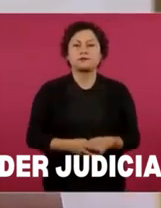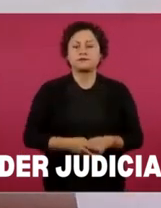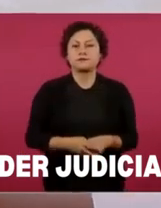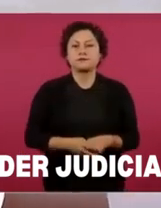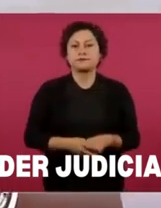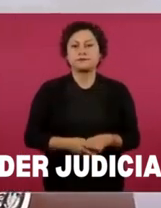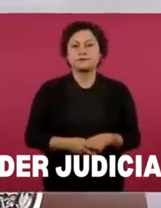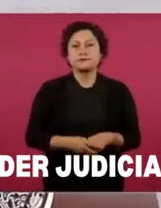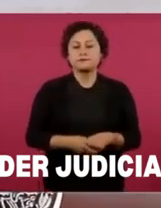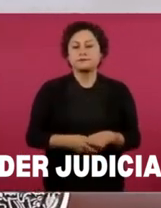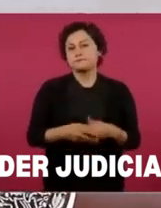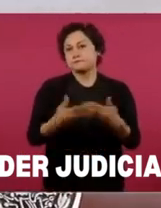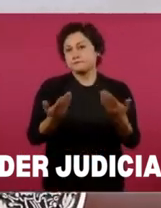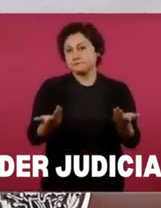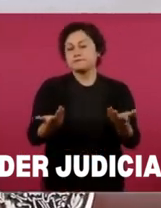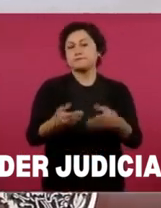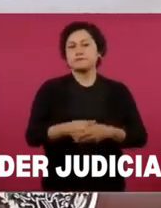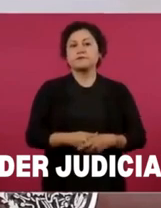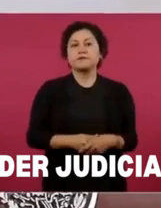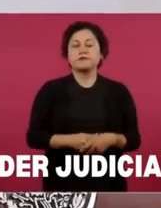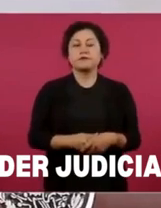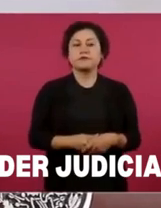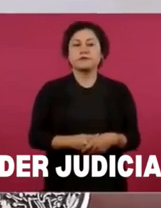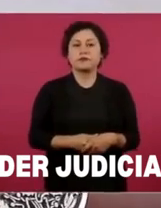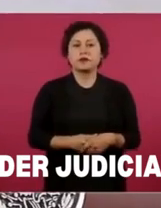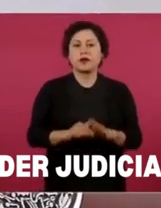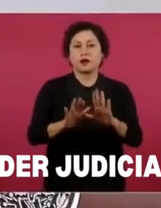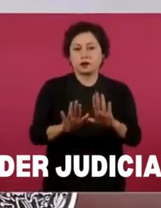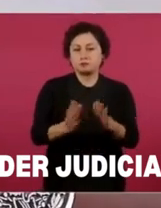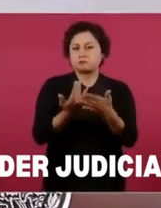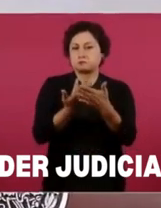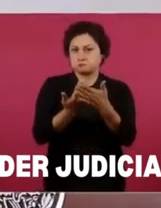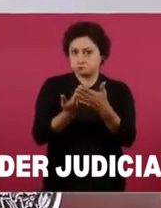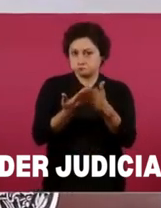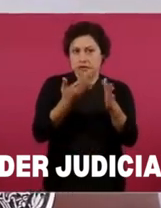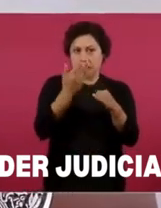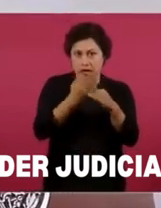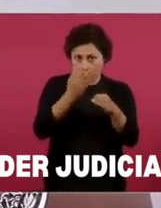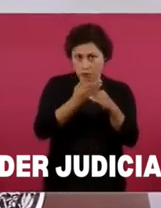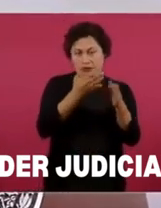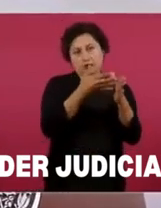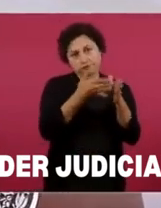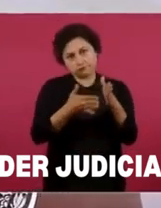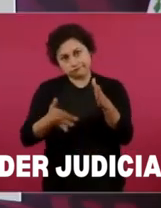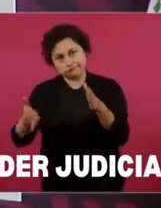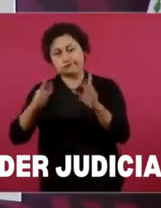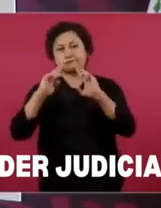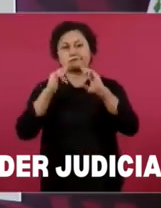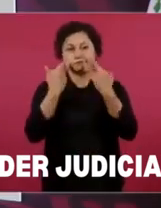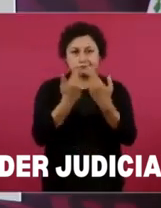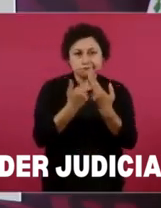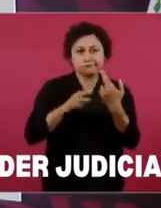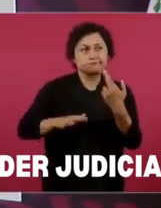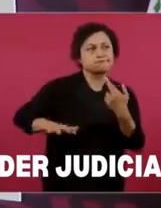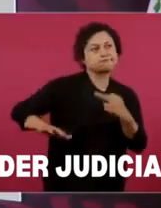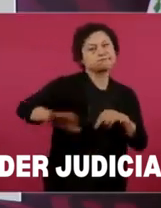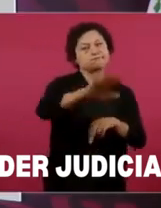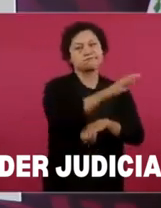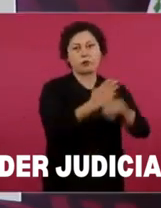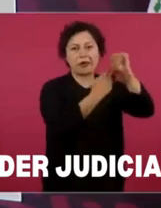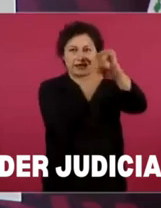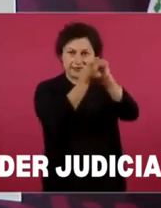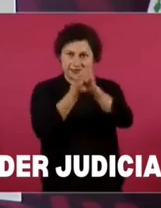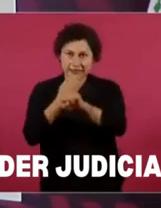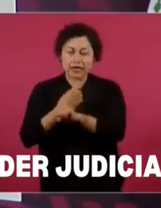todo el proceso, porque se están haciendo reuniones en todos los estados,